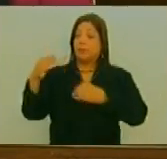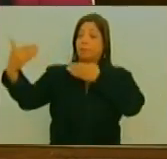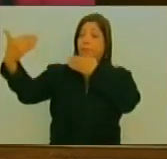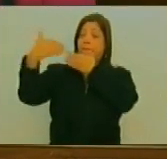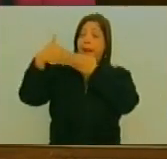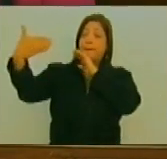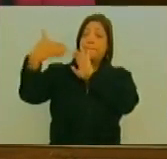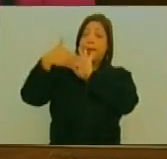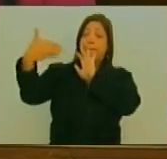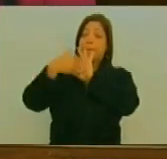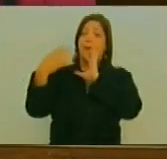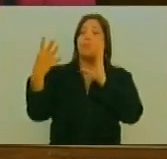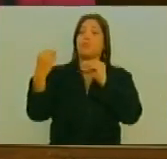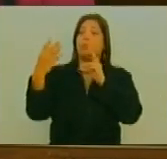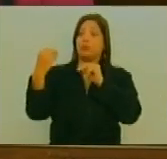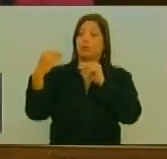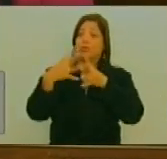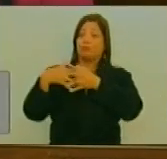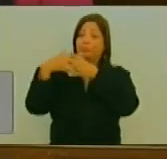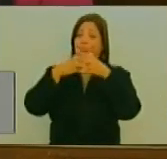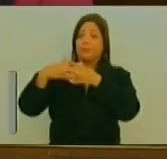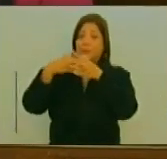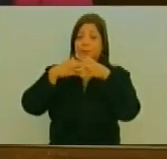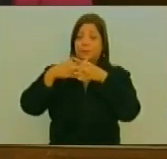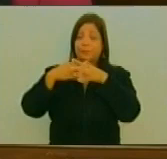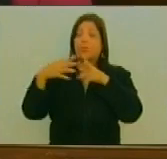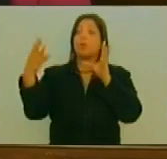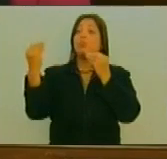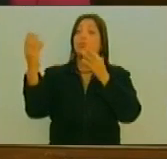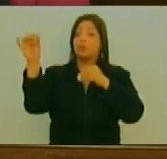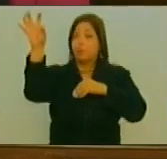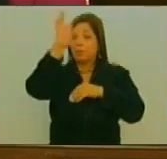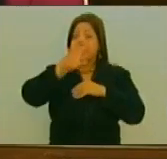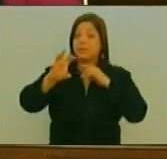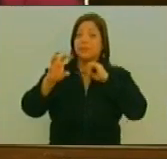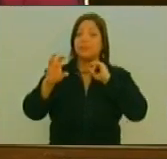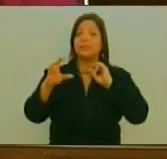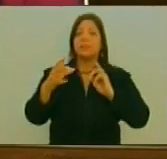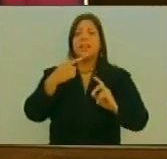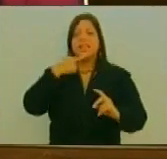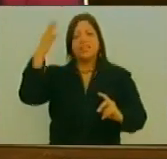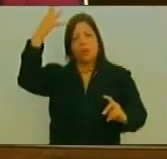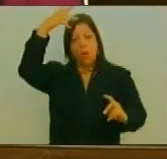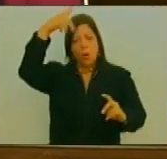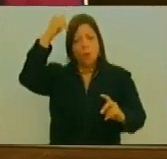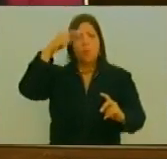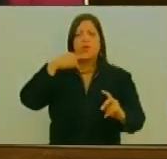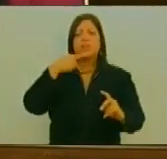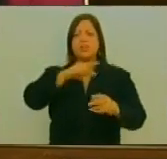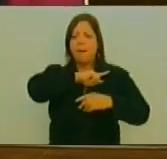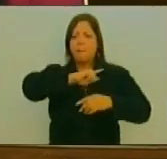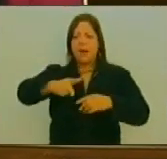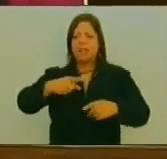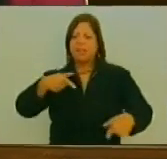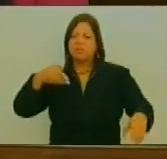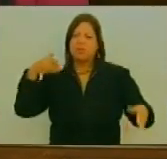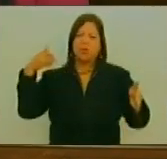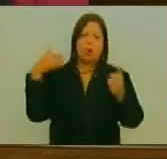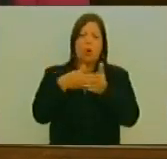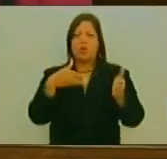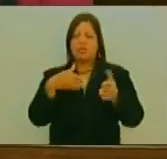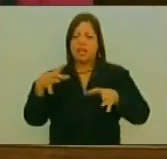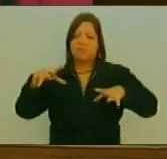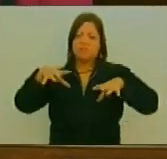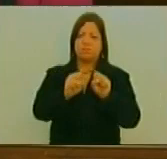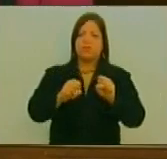Amenazada Por Poderes Imperiales Cuando El Presidente De Estados Unidos Norte América Lanzó Una Amenaza De